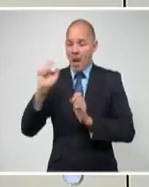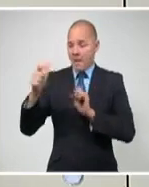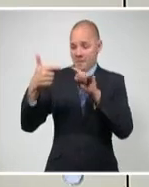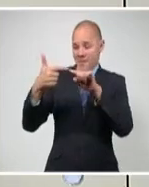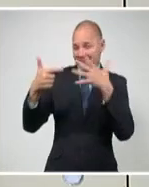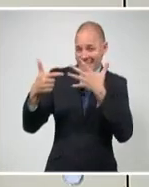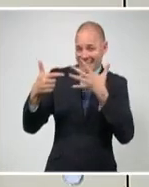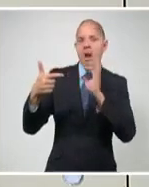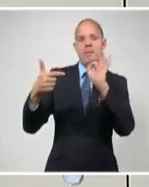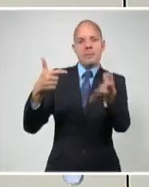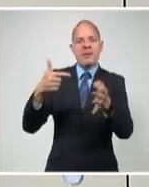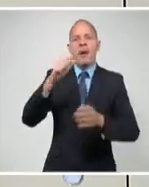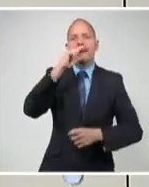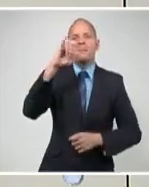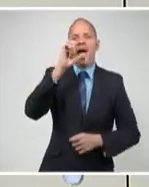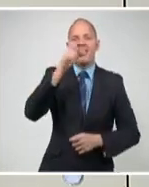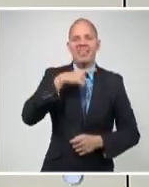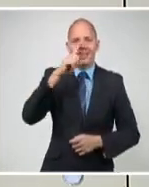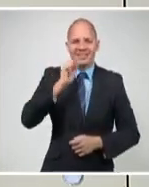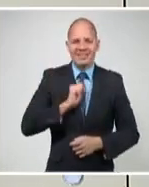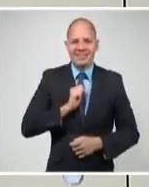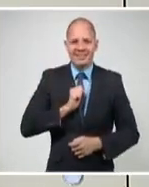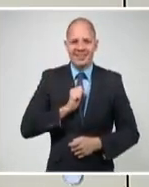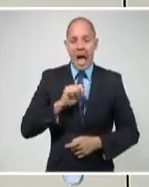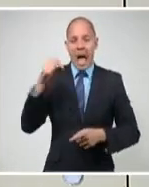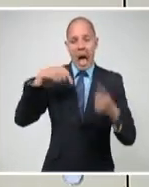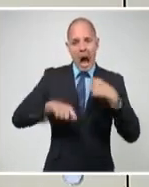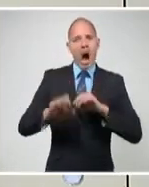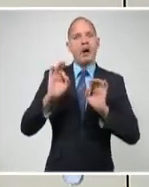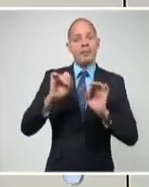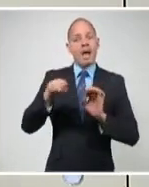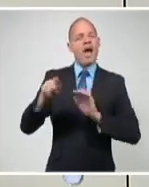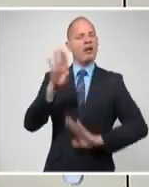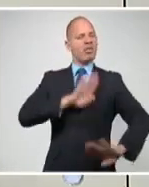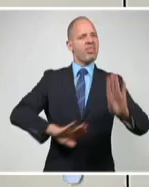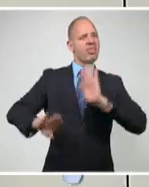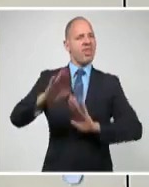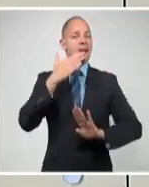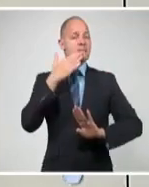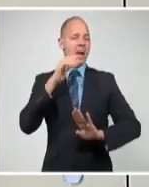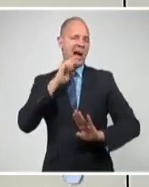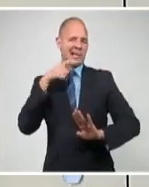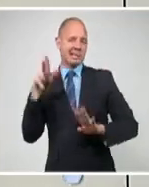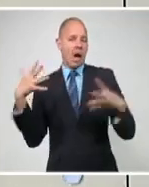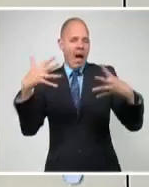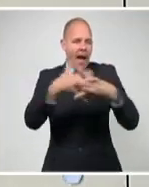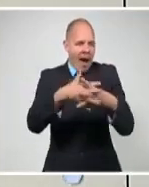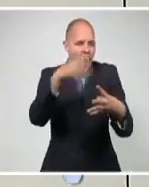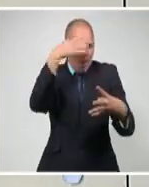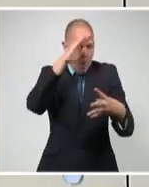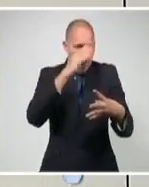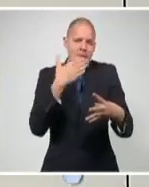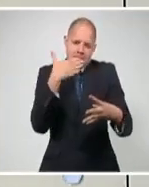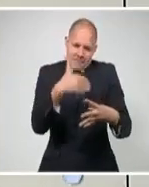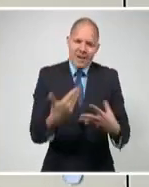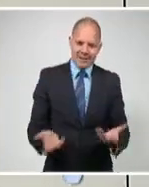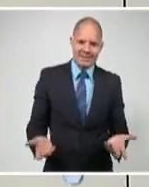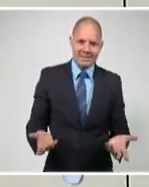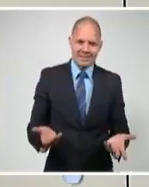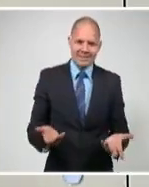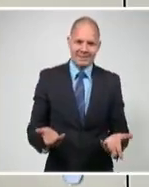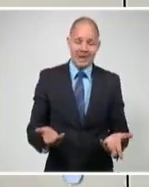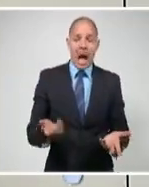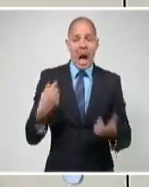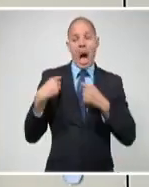peores condiciones probablemente de la historia. Las sanciones aplicadas a rajatablas, incumpliendo Estados Unidos los acuerdos